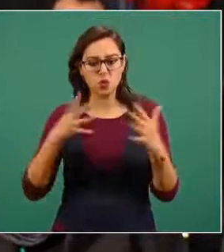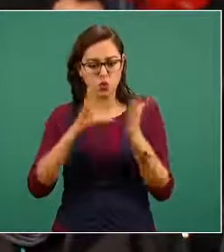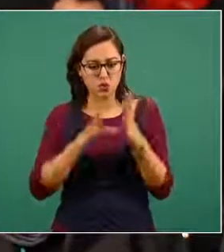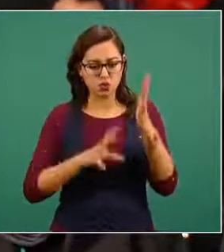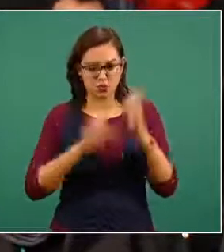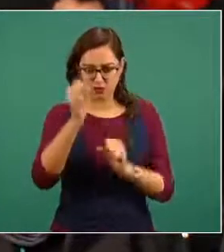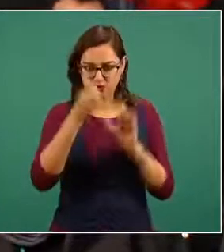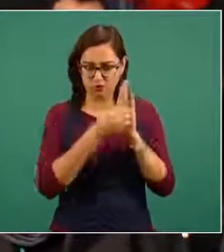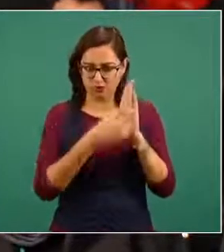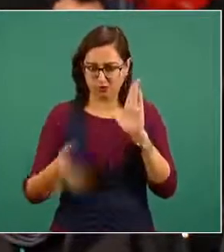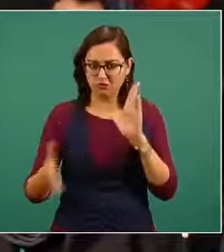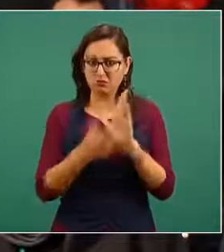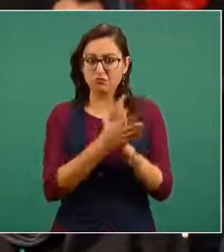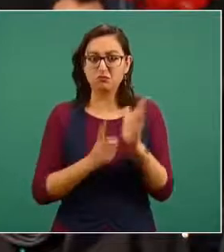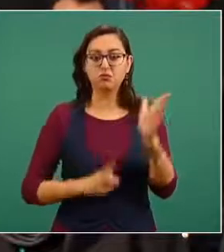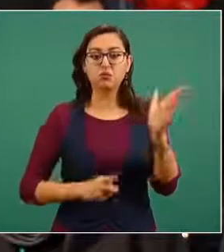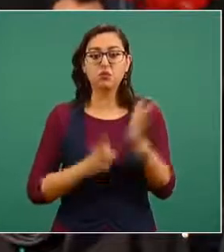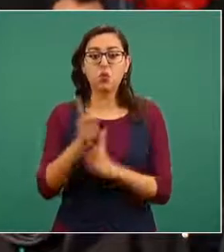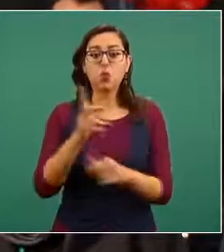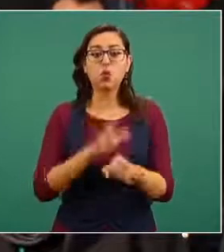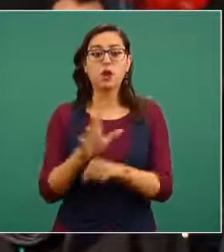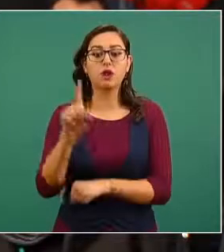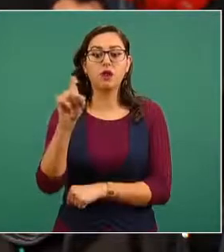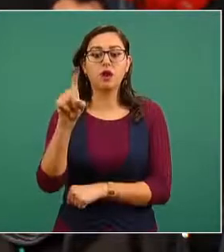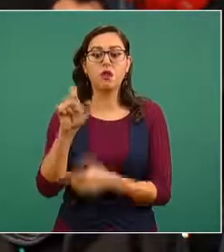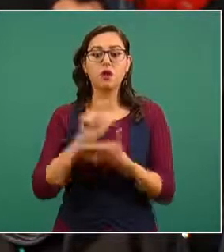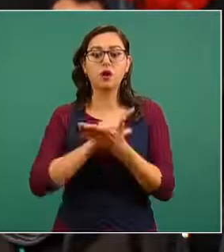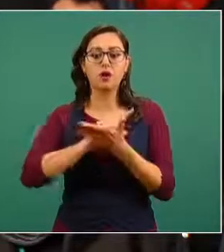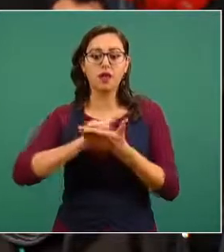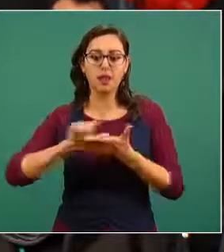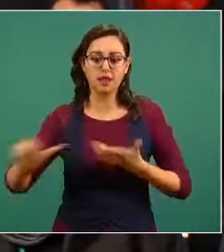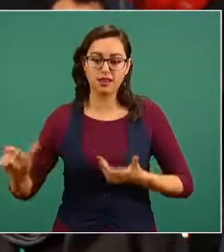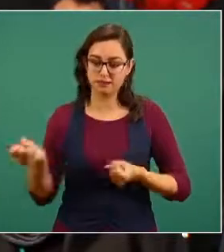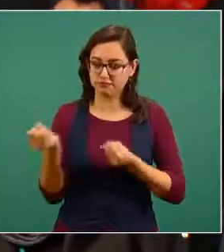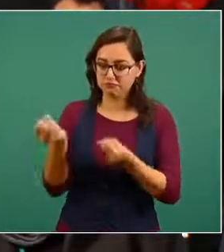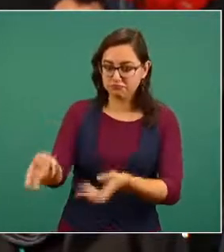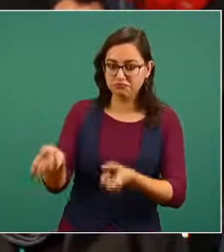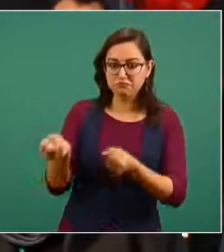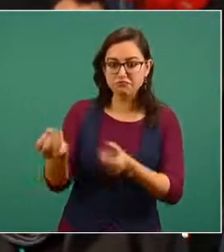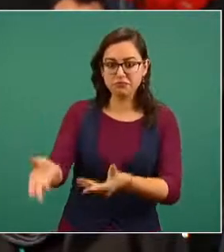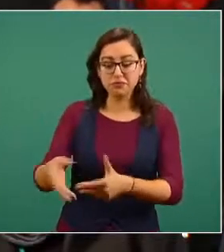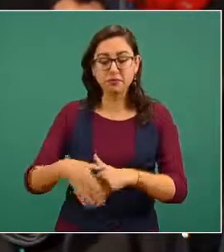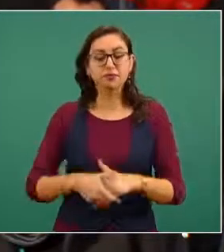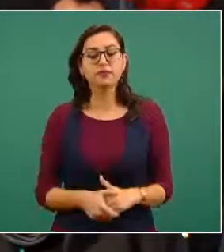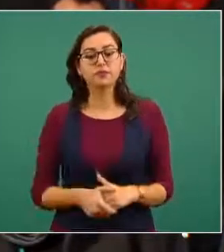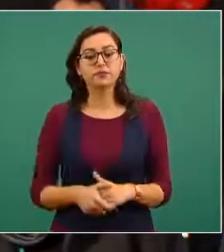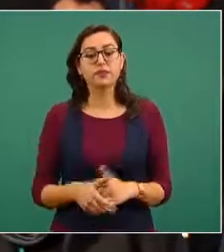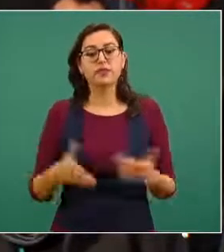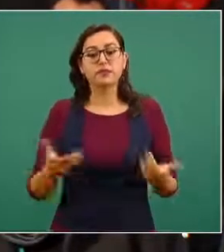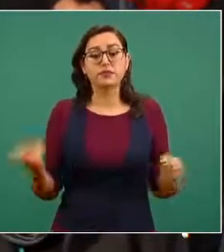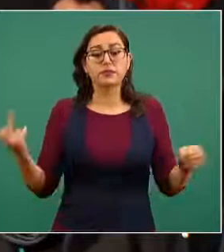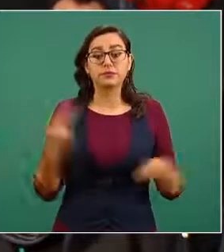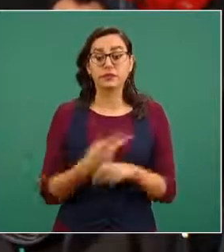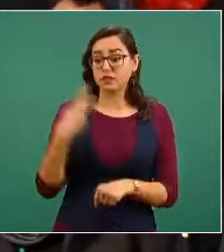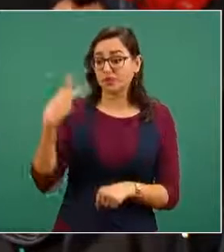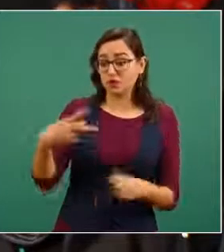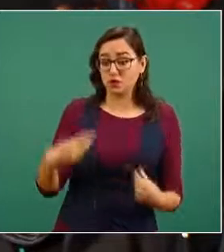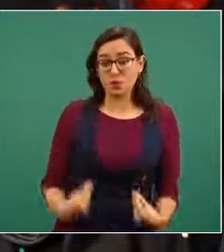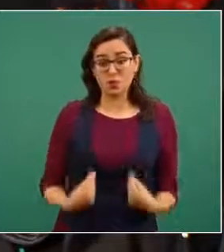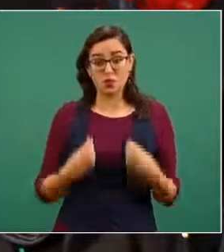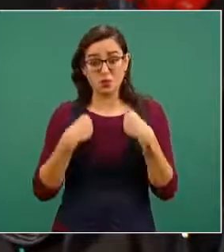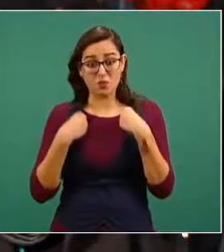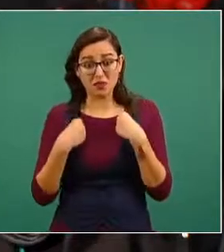como es tener el abasto de agua potable haciendo no sólo que su calidad de vida se vaya